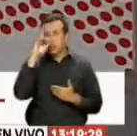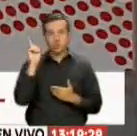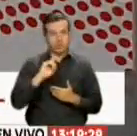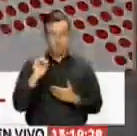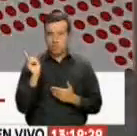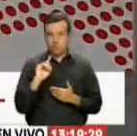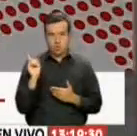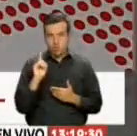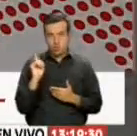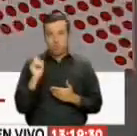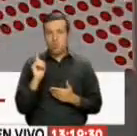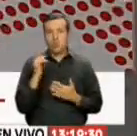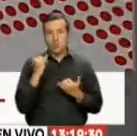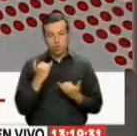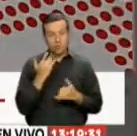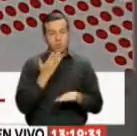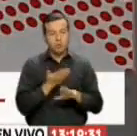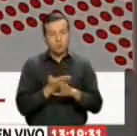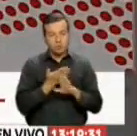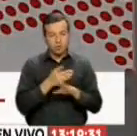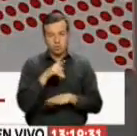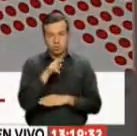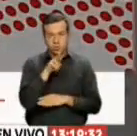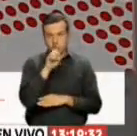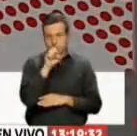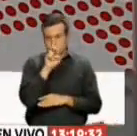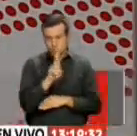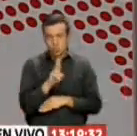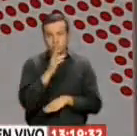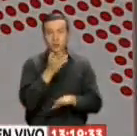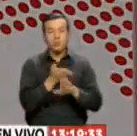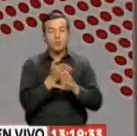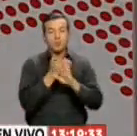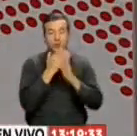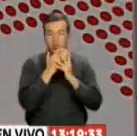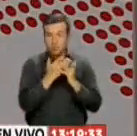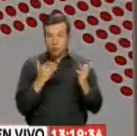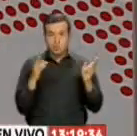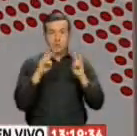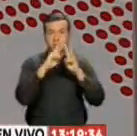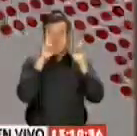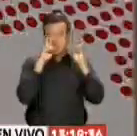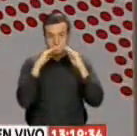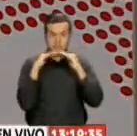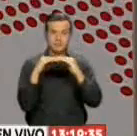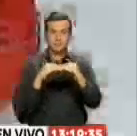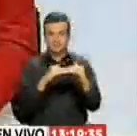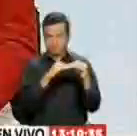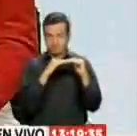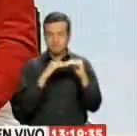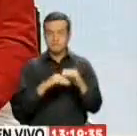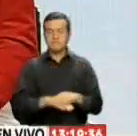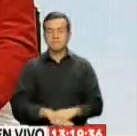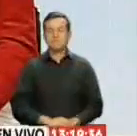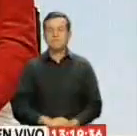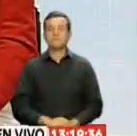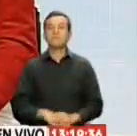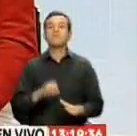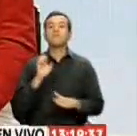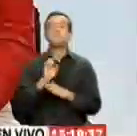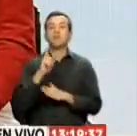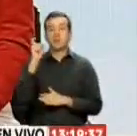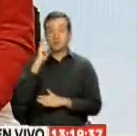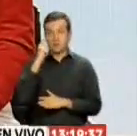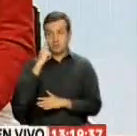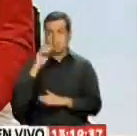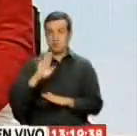regional ¿Qué es lo que está planteando ProSur? Lo que está planteando sí es un tema de democracia Y Ecuador deberá